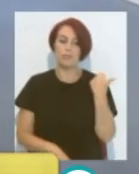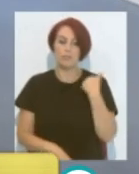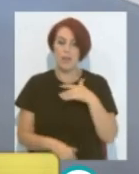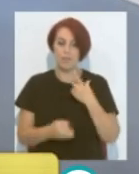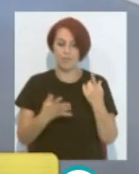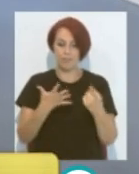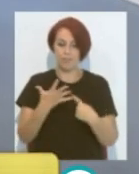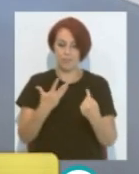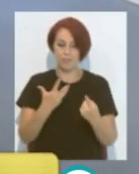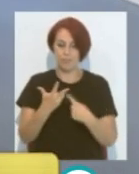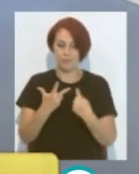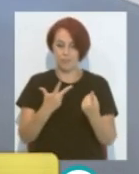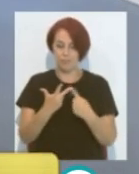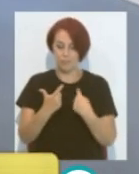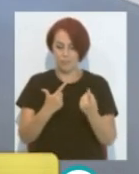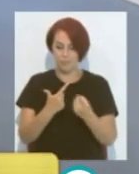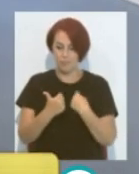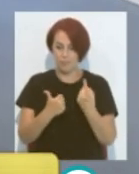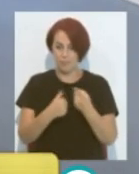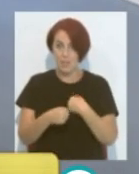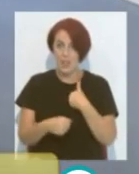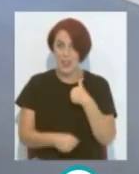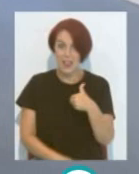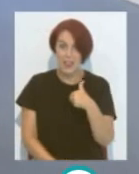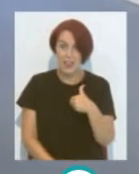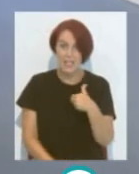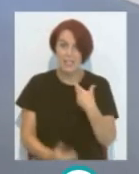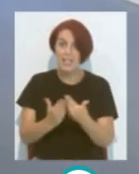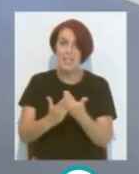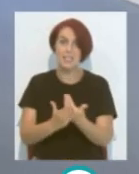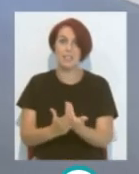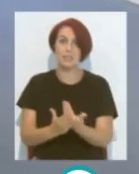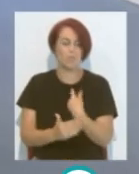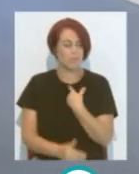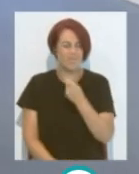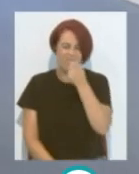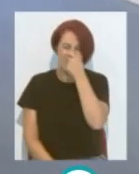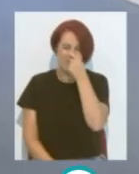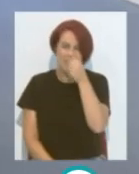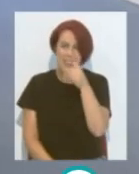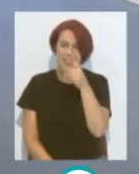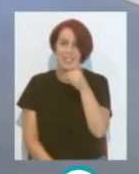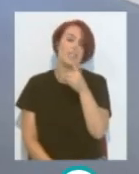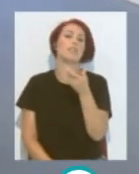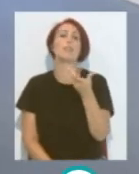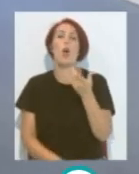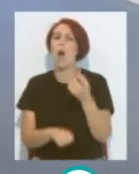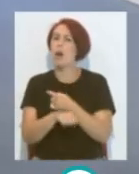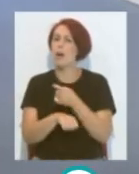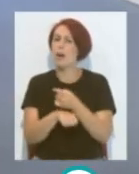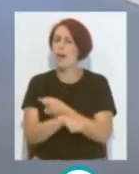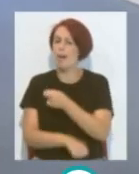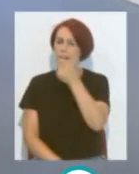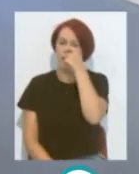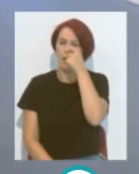atrás del cronómetro, ya quedan días, poquísimos, pocas horas